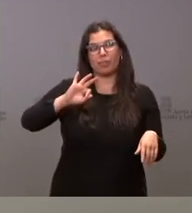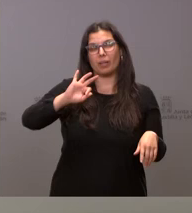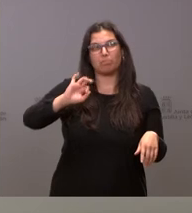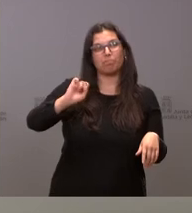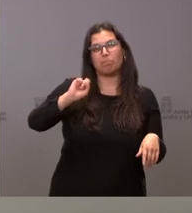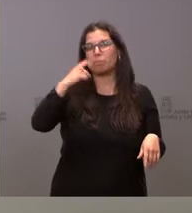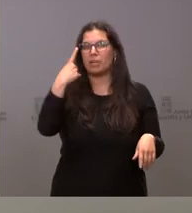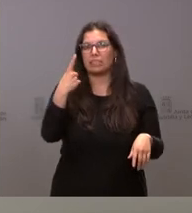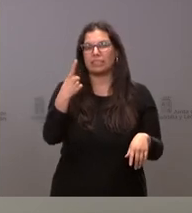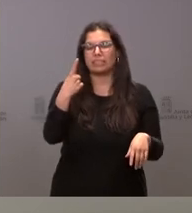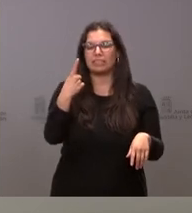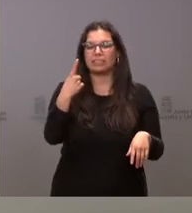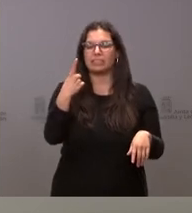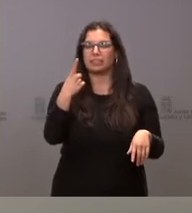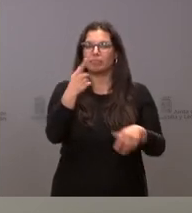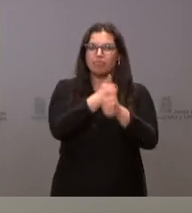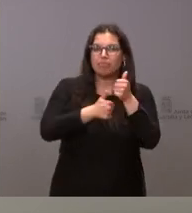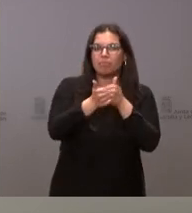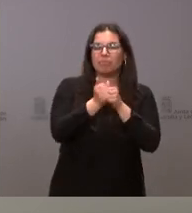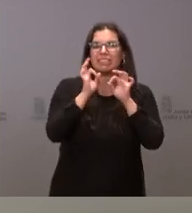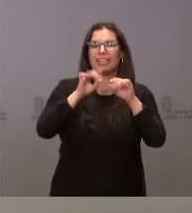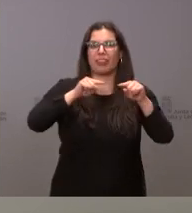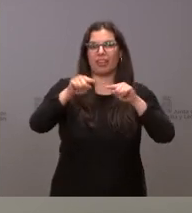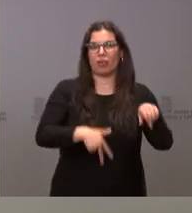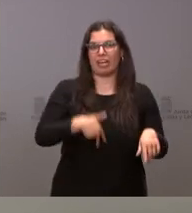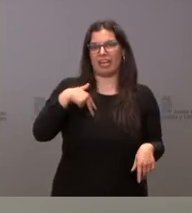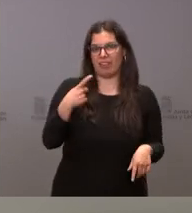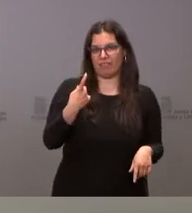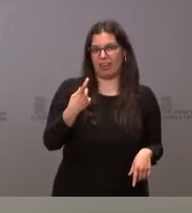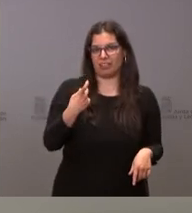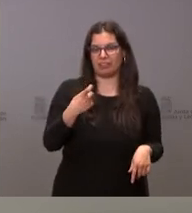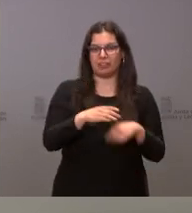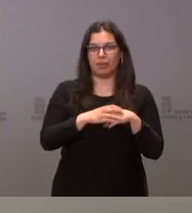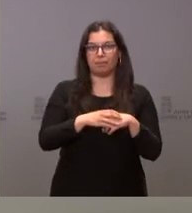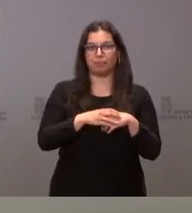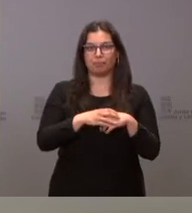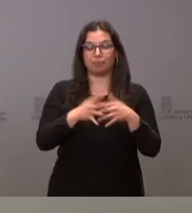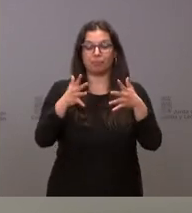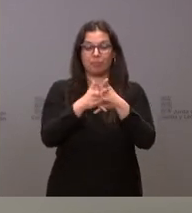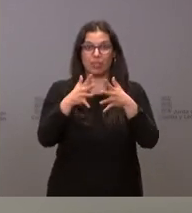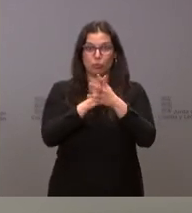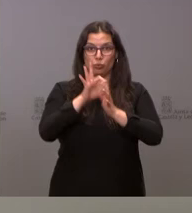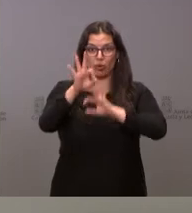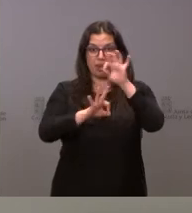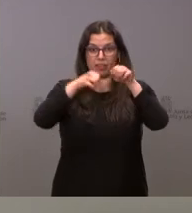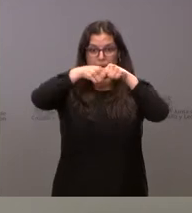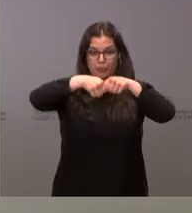completando sería en alguna de las direcciones generales. Aprobaremos la estructura orgánica de la Junta con las competencias